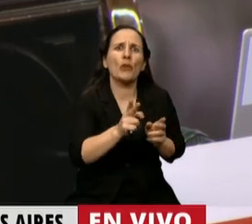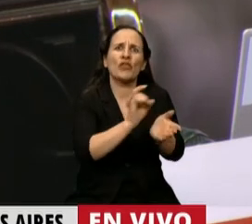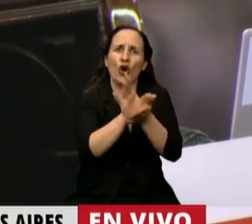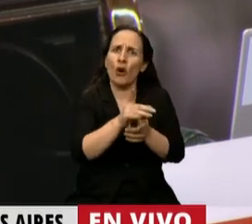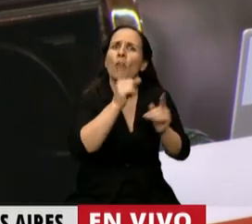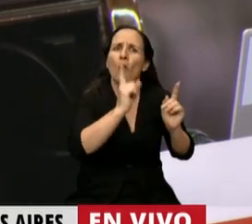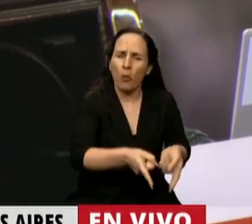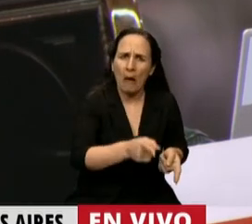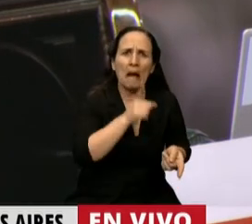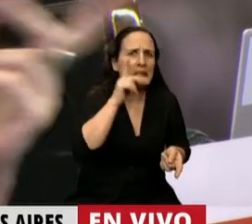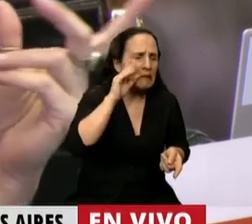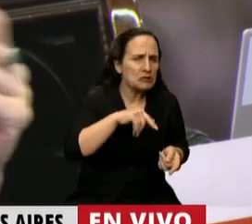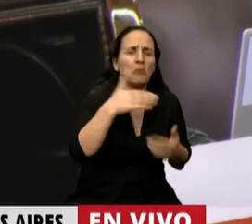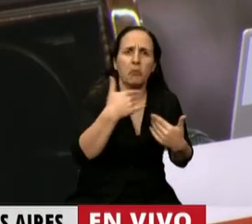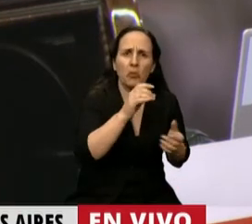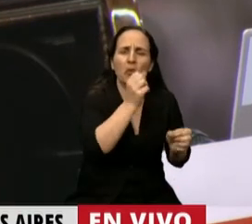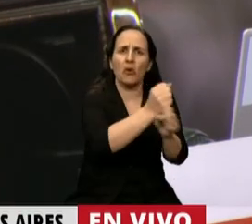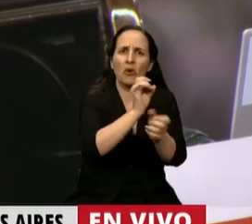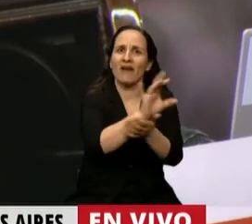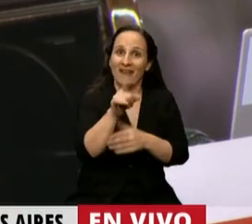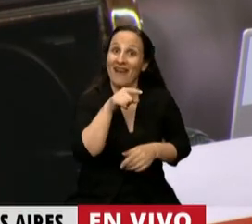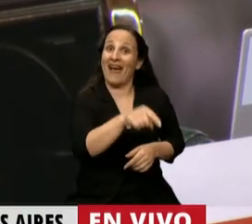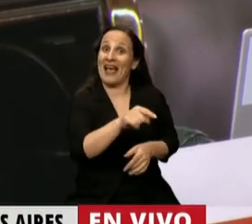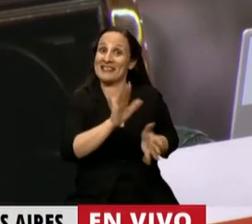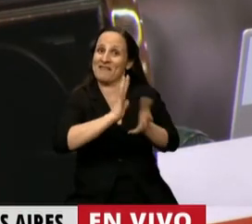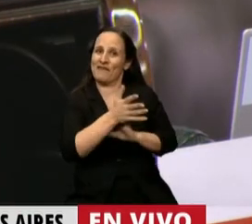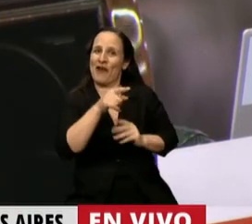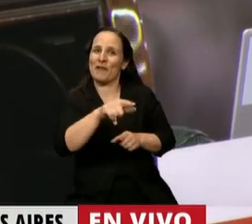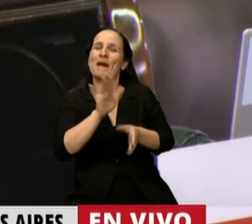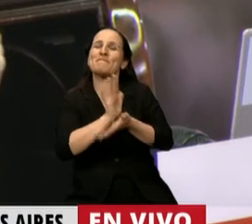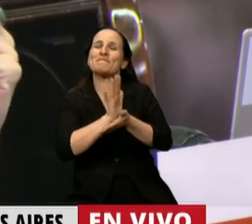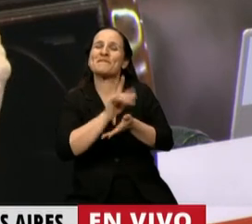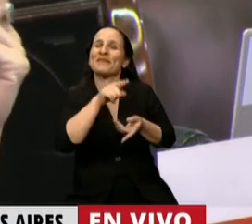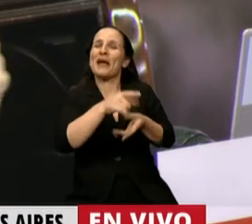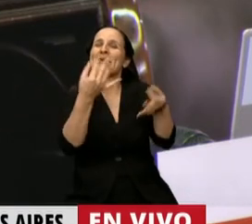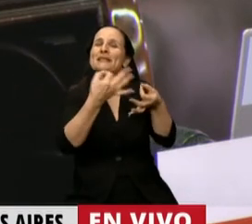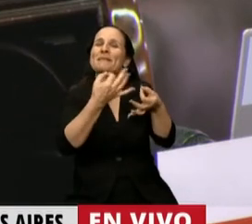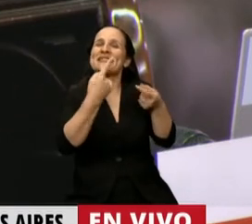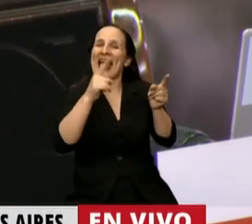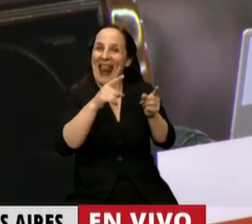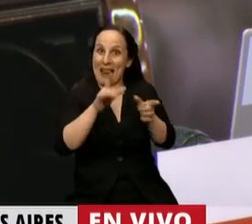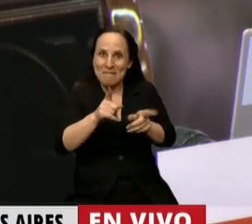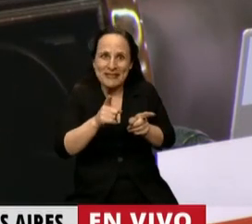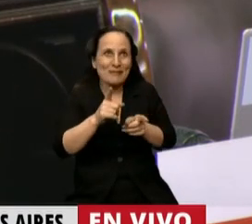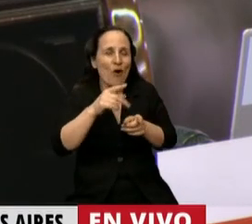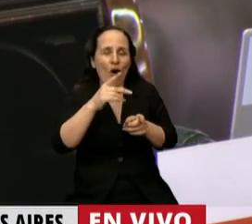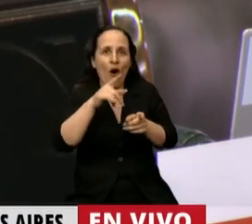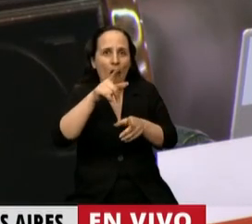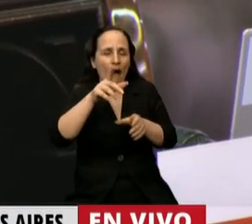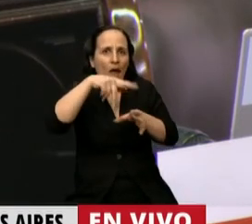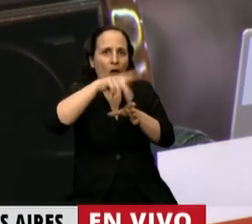despidos. Impresionante, esos son los unicornios argentinos a los que se les ha salvado de todo tipo de cosas.